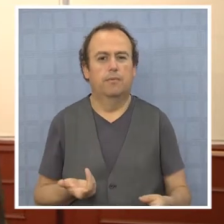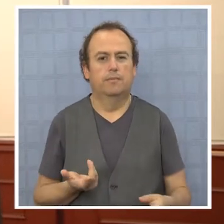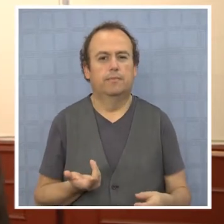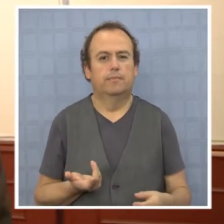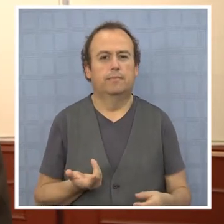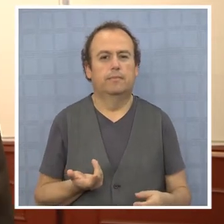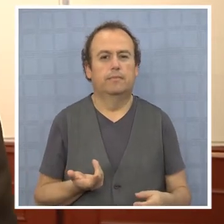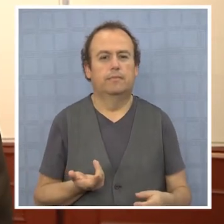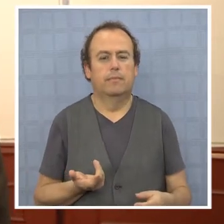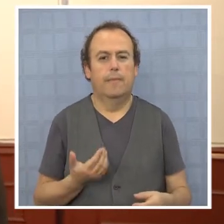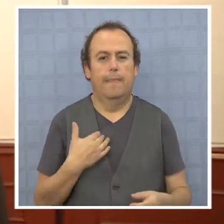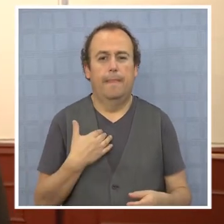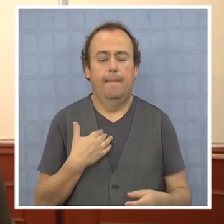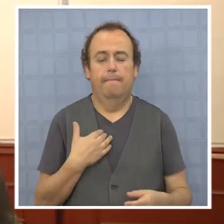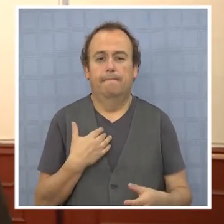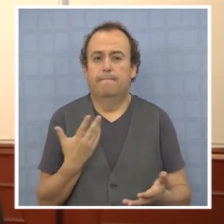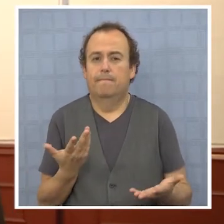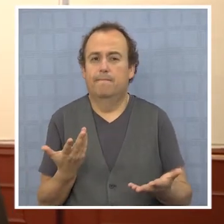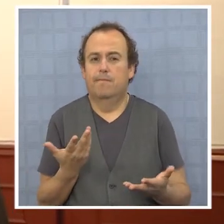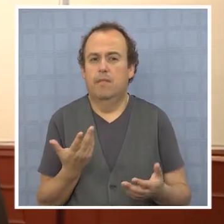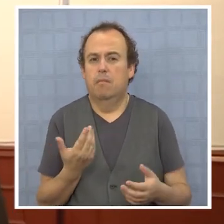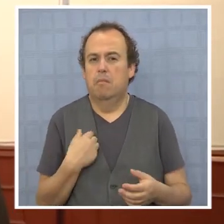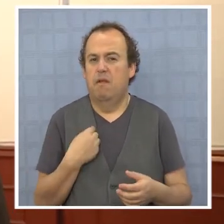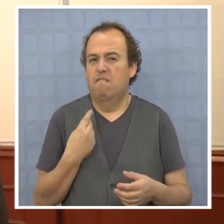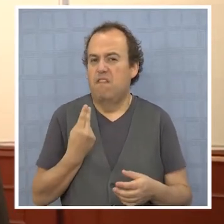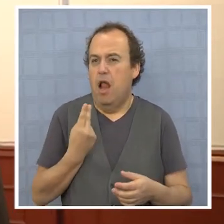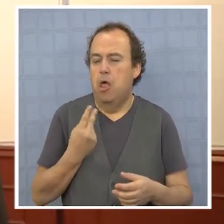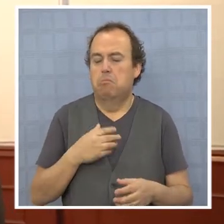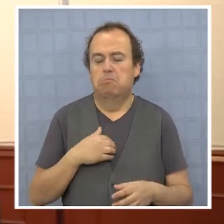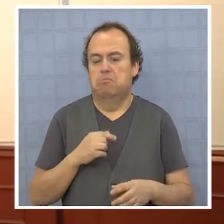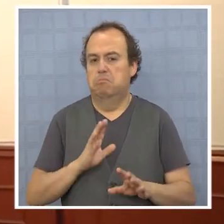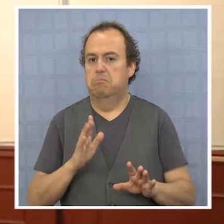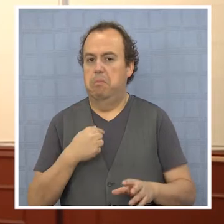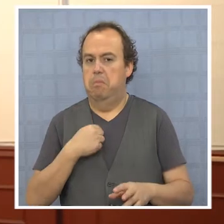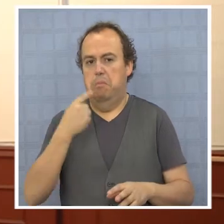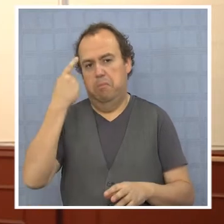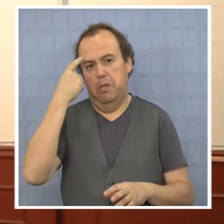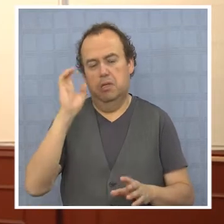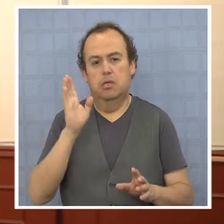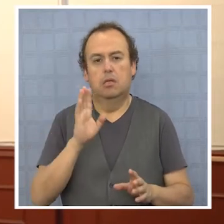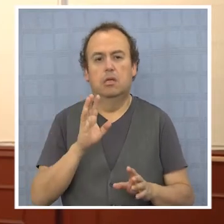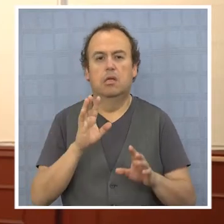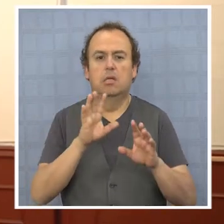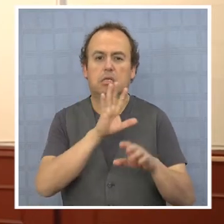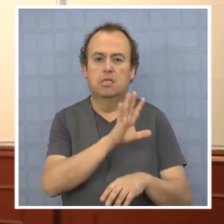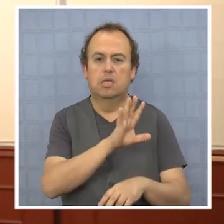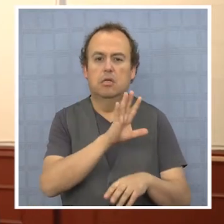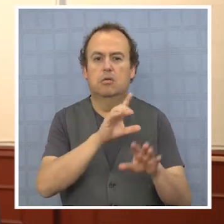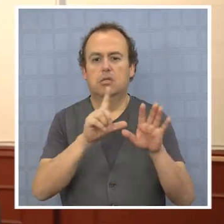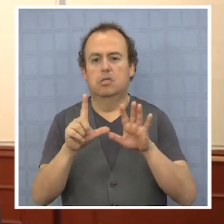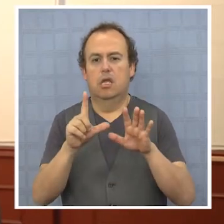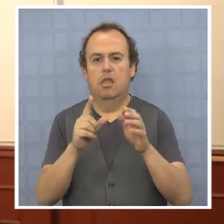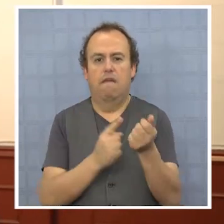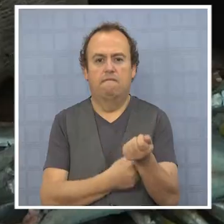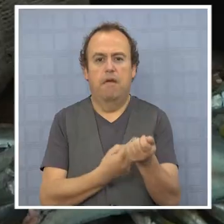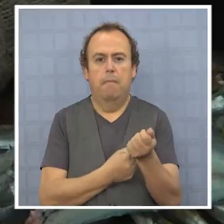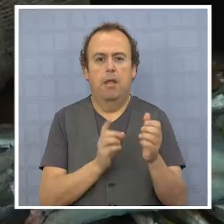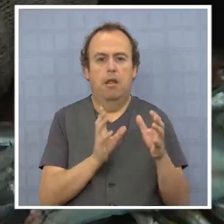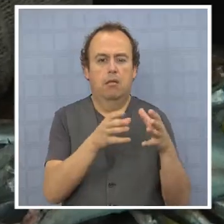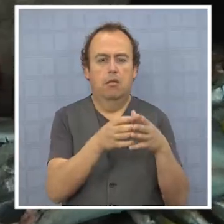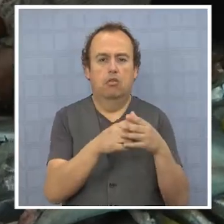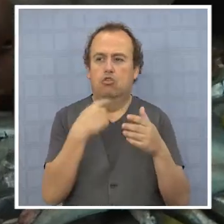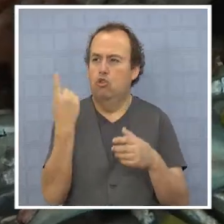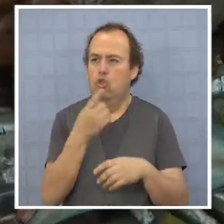no tiene demasiado valor para mí, se le entrega a 5 o 7 familias los recursos que son de todos los chilenos.